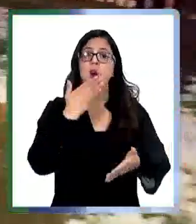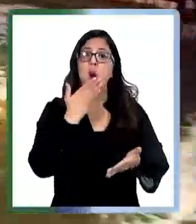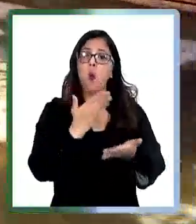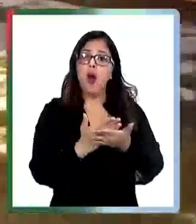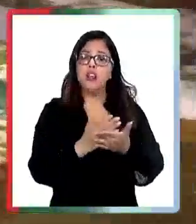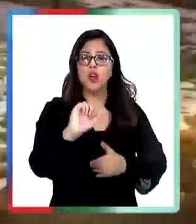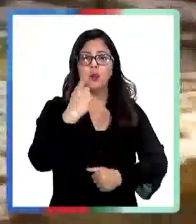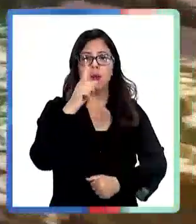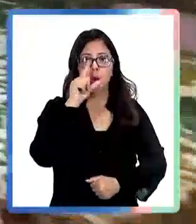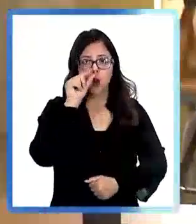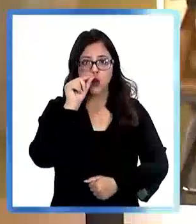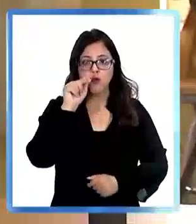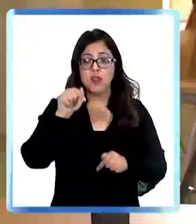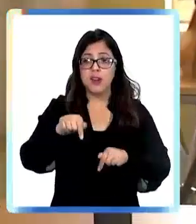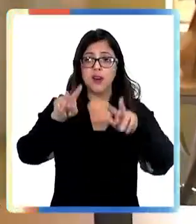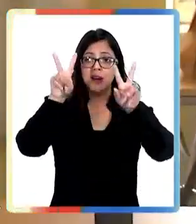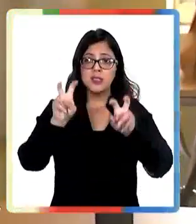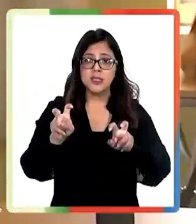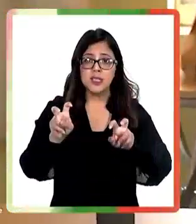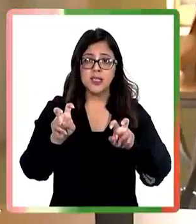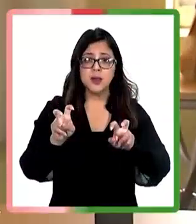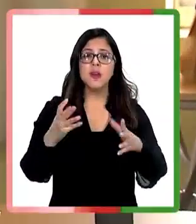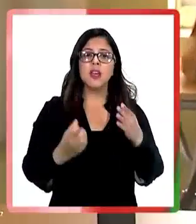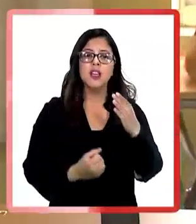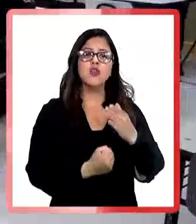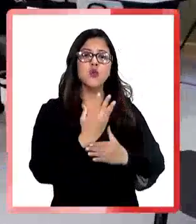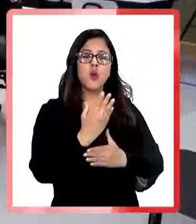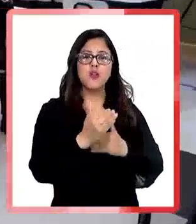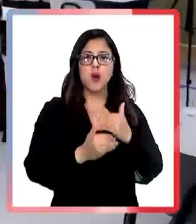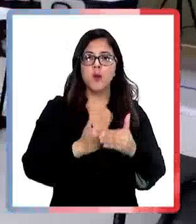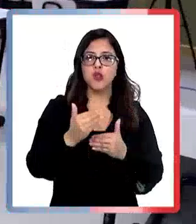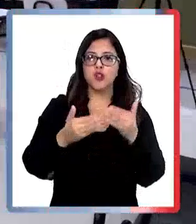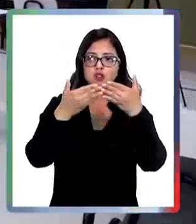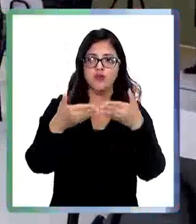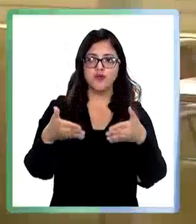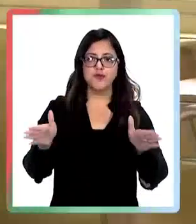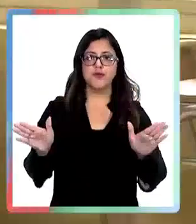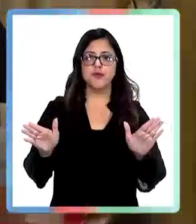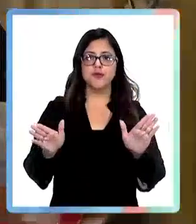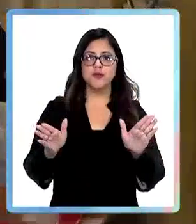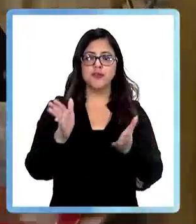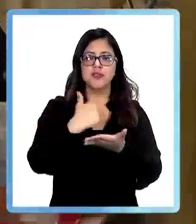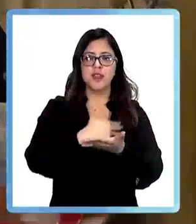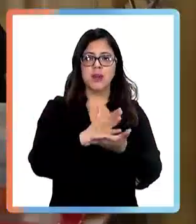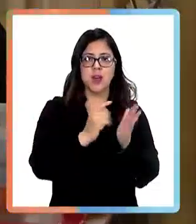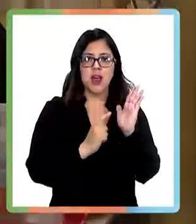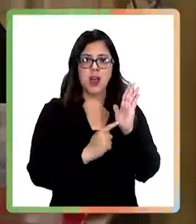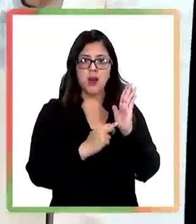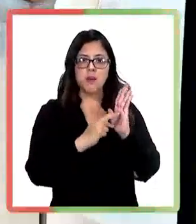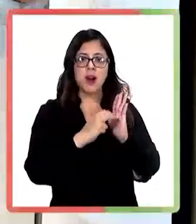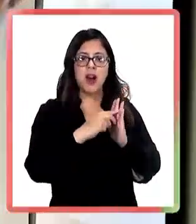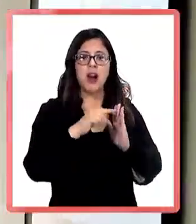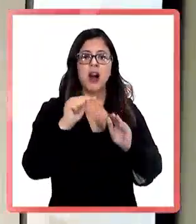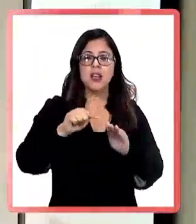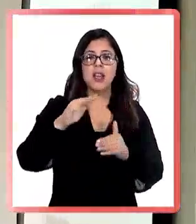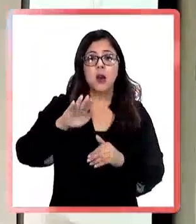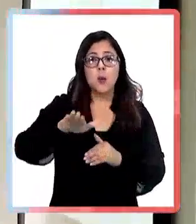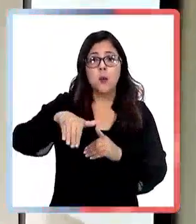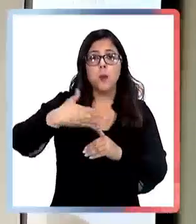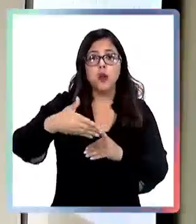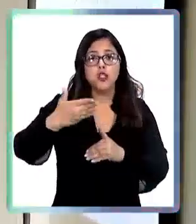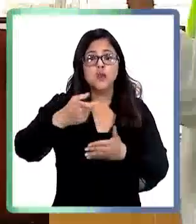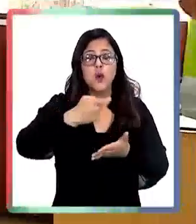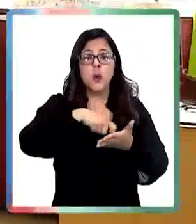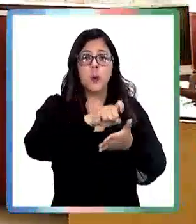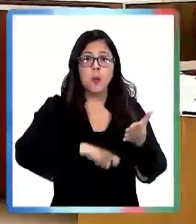de octubre. Acciones enmarcadas en la nueva fase de apertura del Plan Paso a Paso y que en los próximos